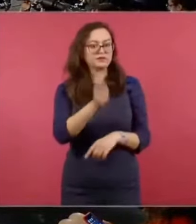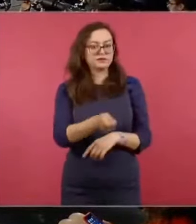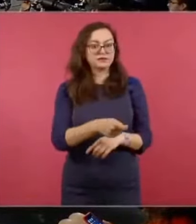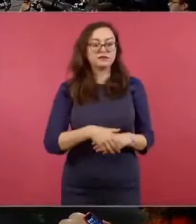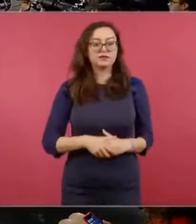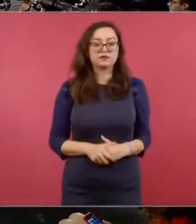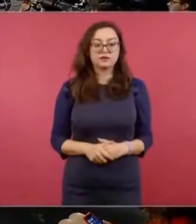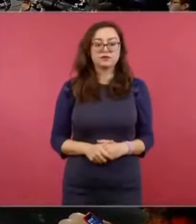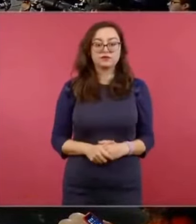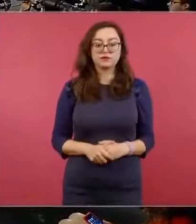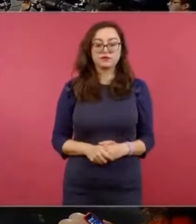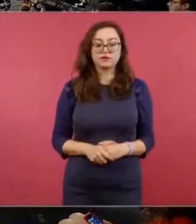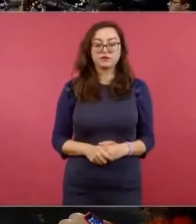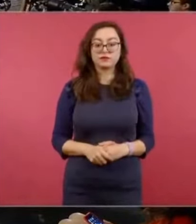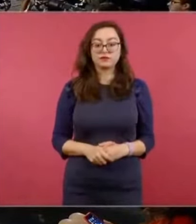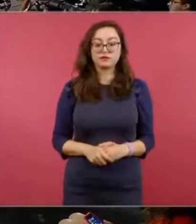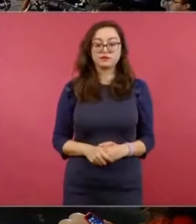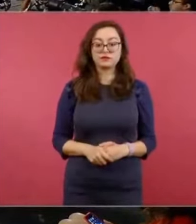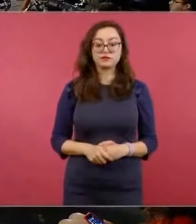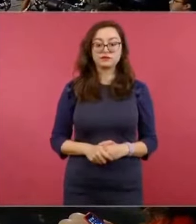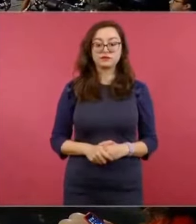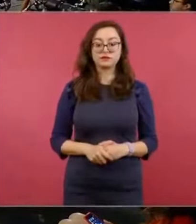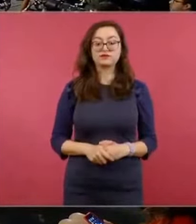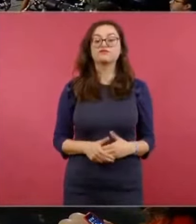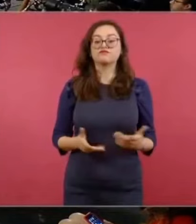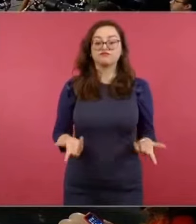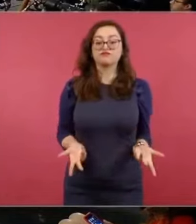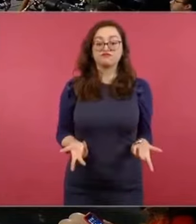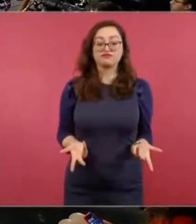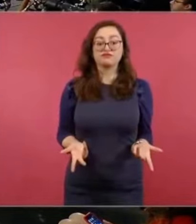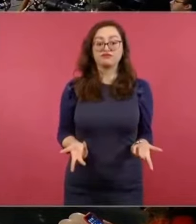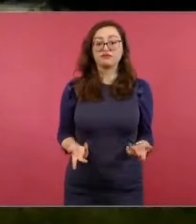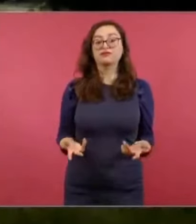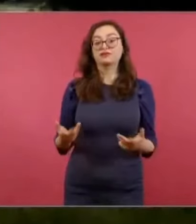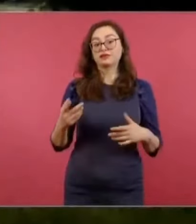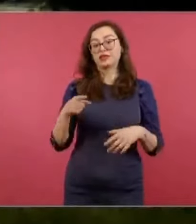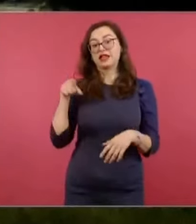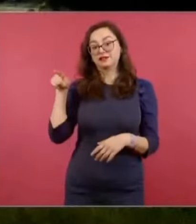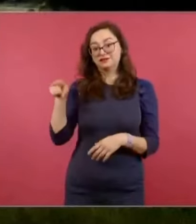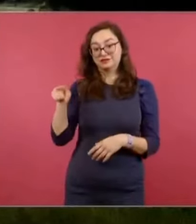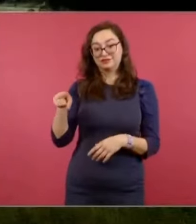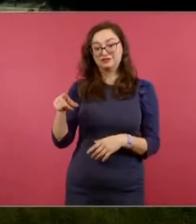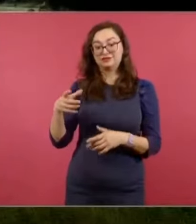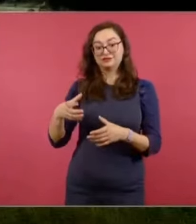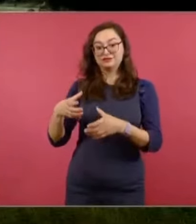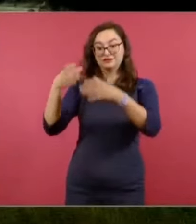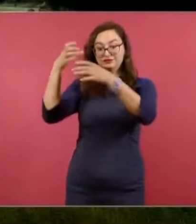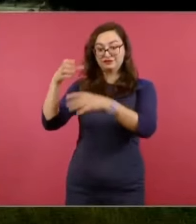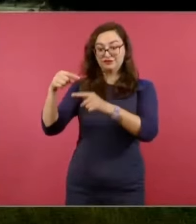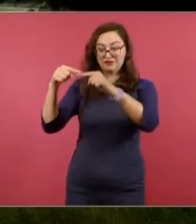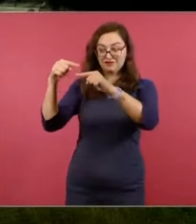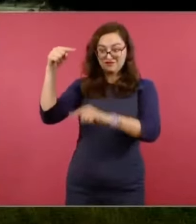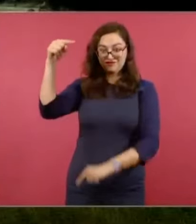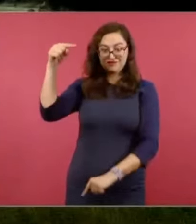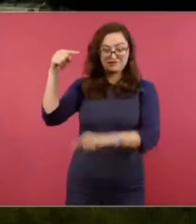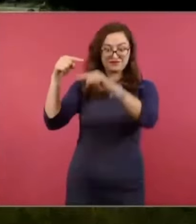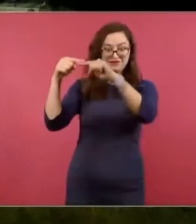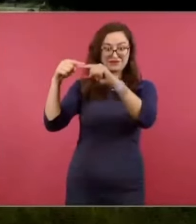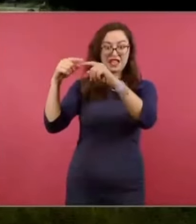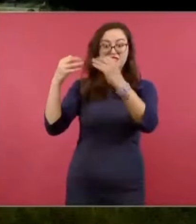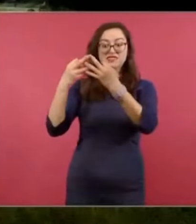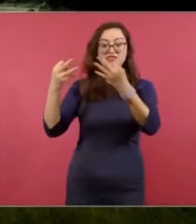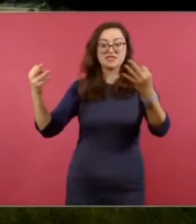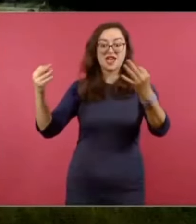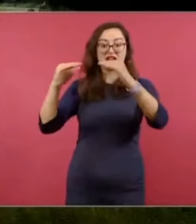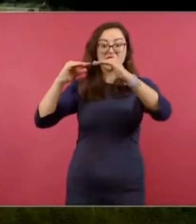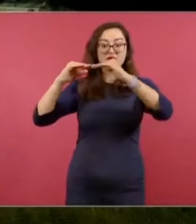Sí, estos son los hundimientos regionales por extracción de agua, pero esto en grandes masas de agua